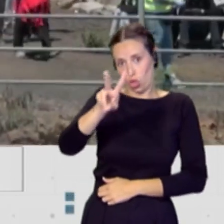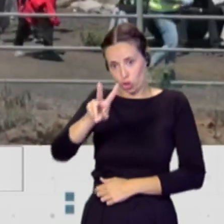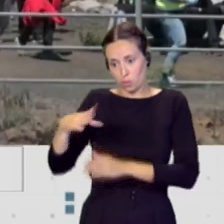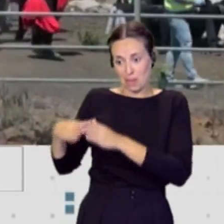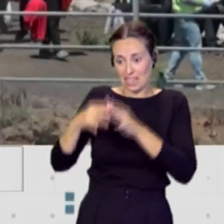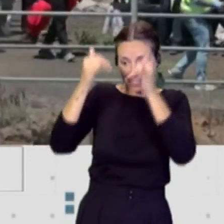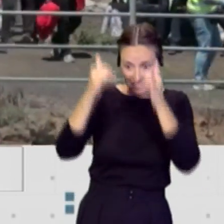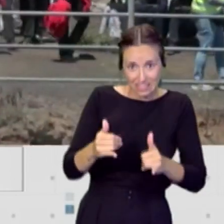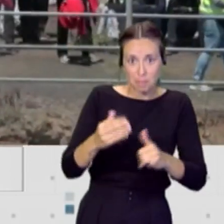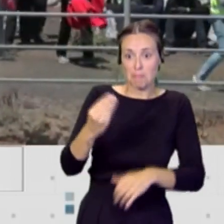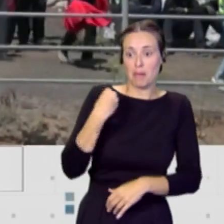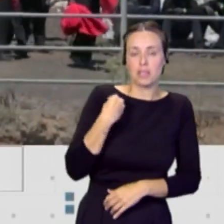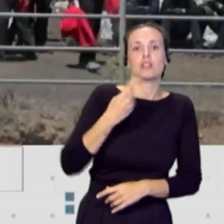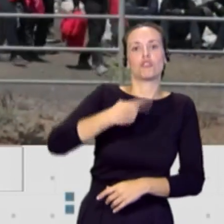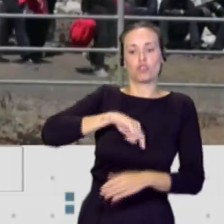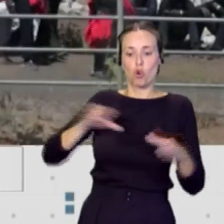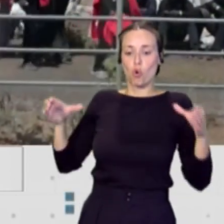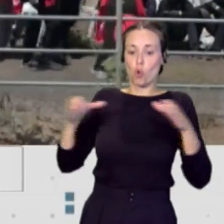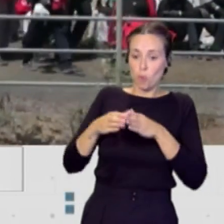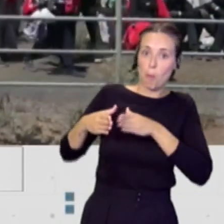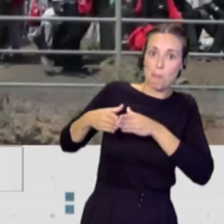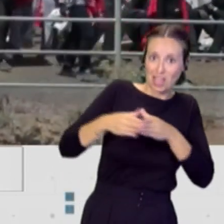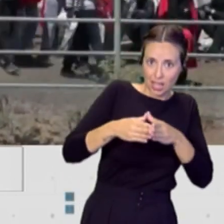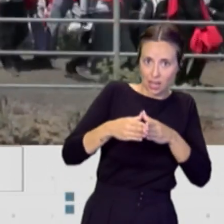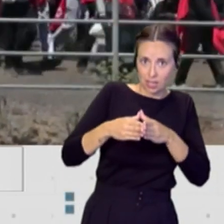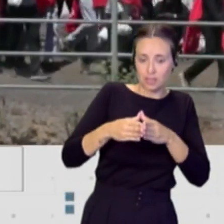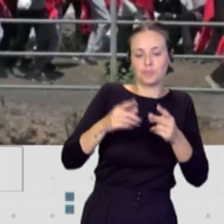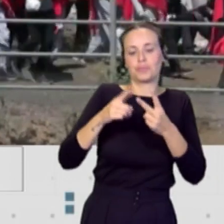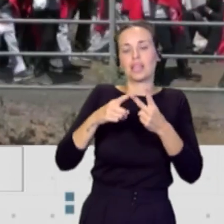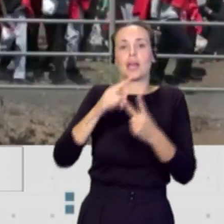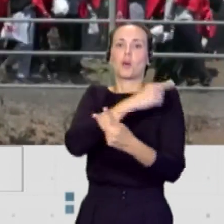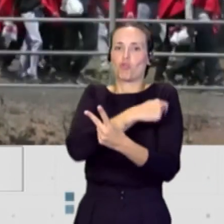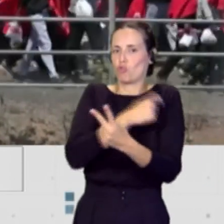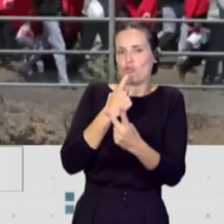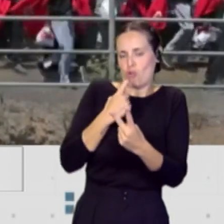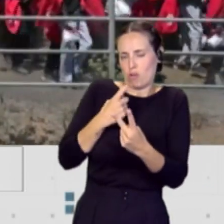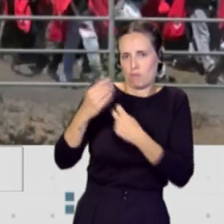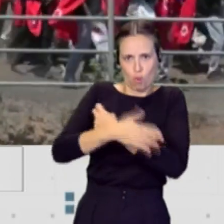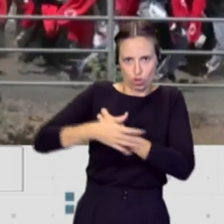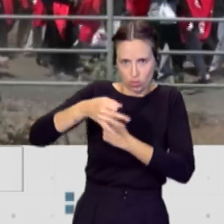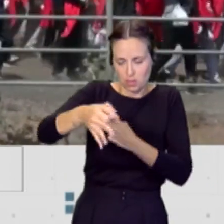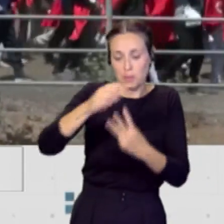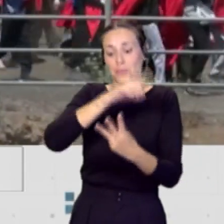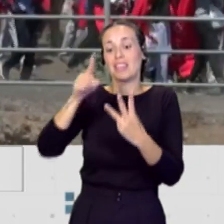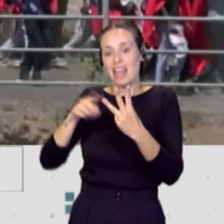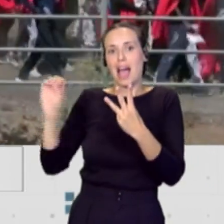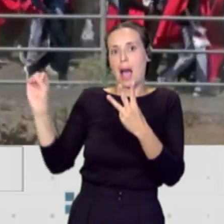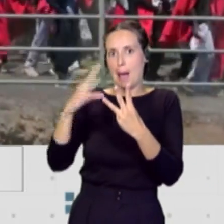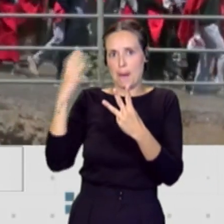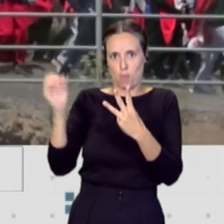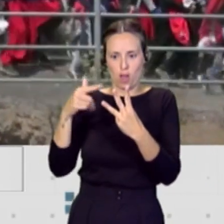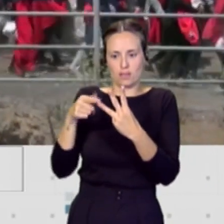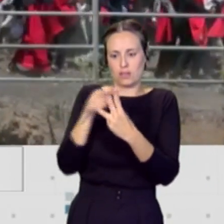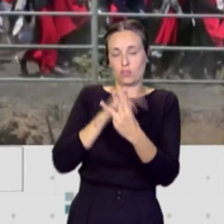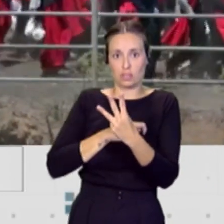equipo de batera, el equipo de Cruz Roja, que está también en el puerto, como siempre, y la ambulancia sanitarizada. Si es